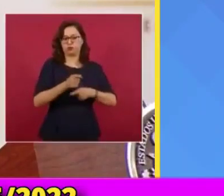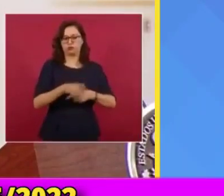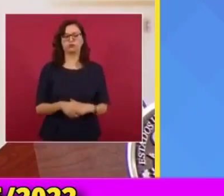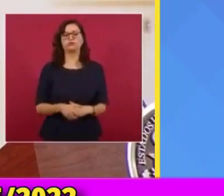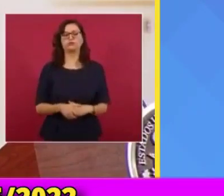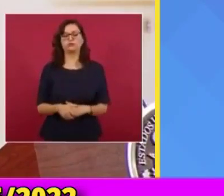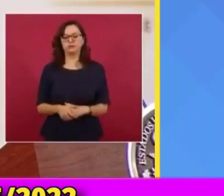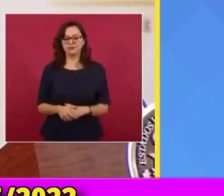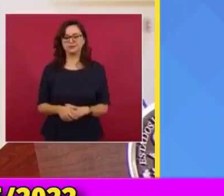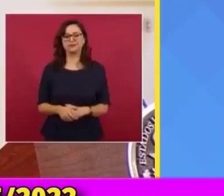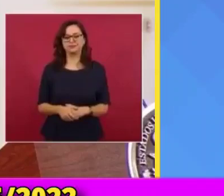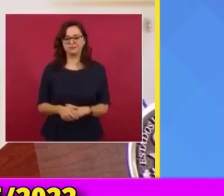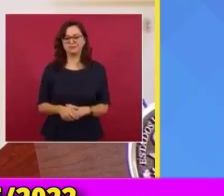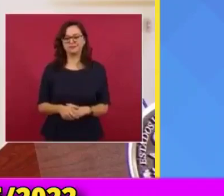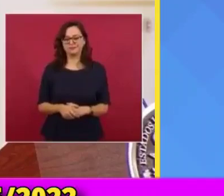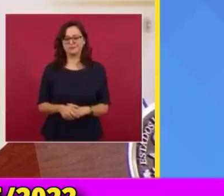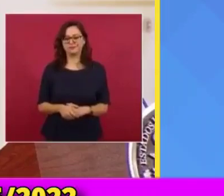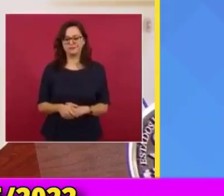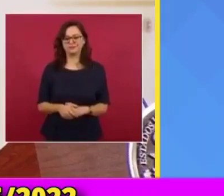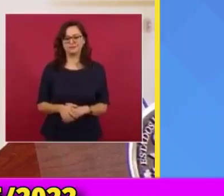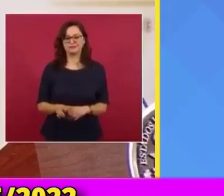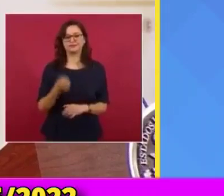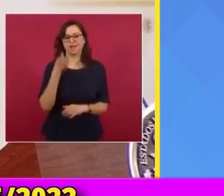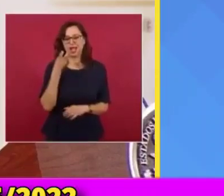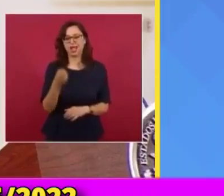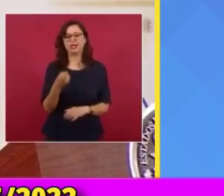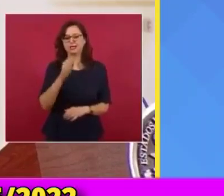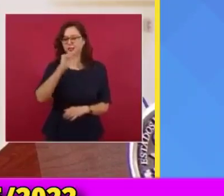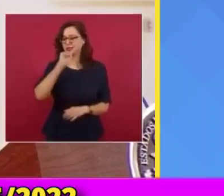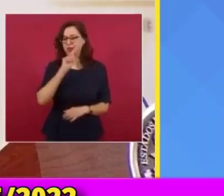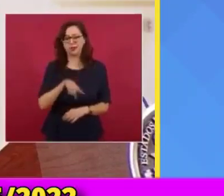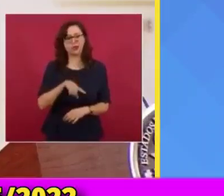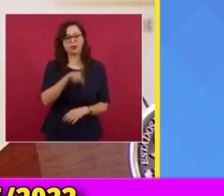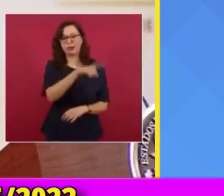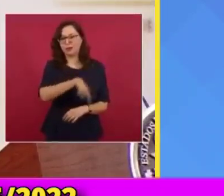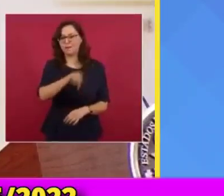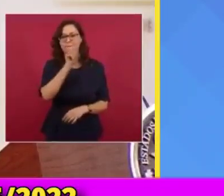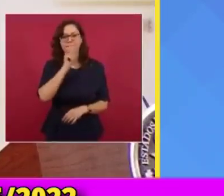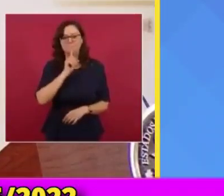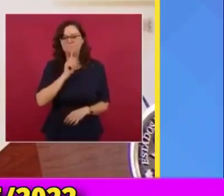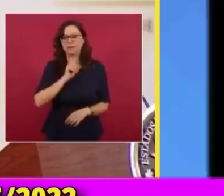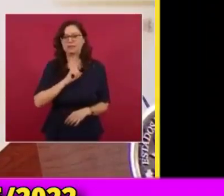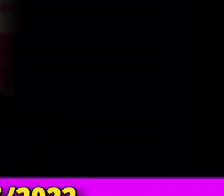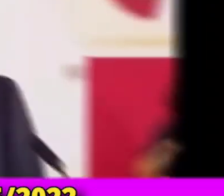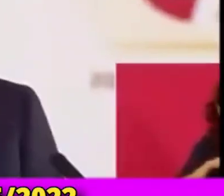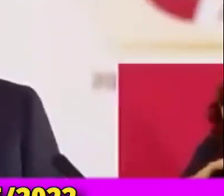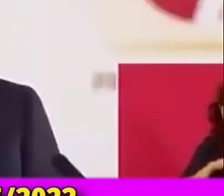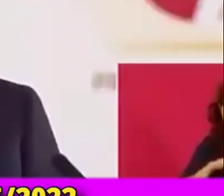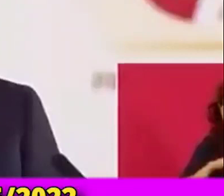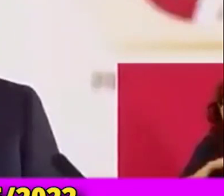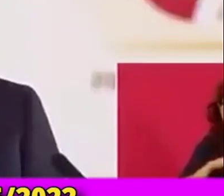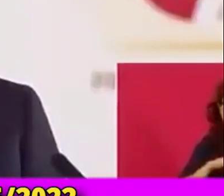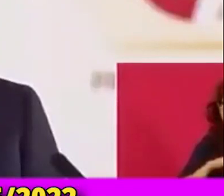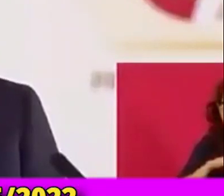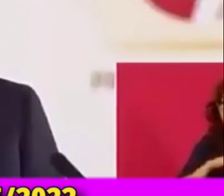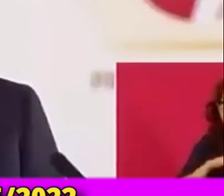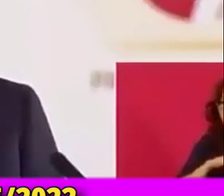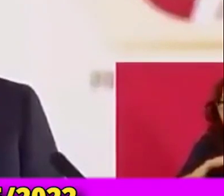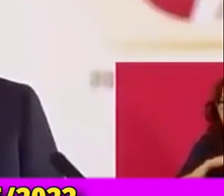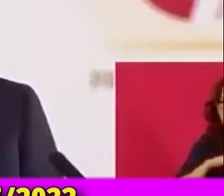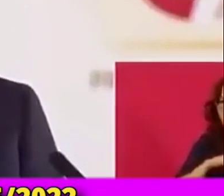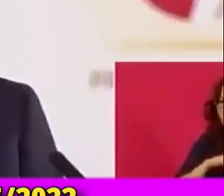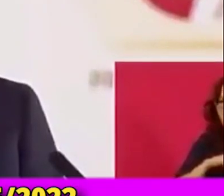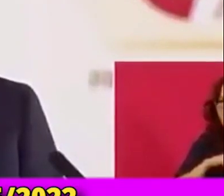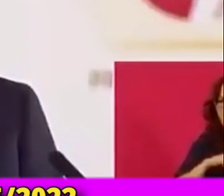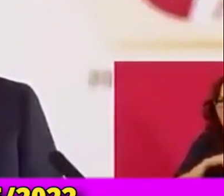el mentir con rumores. Y bueno, queridísimos amigos, ahí